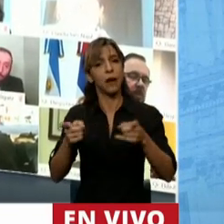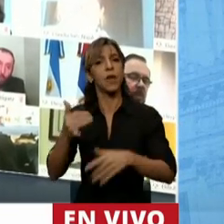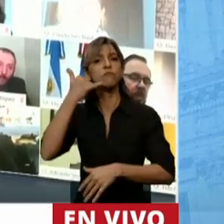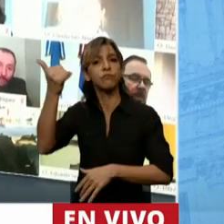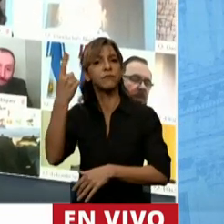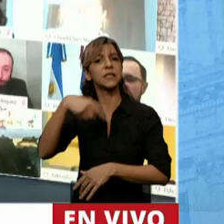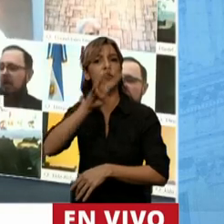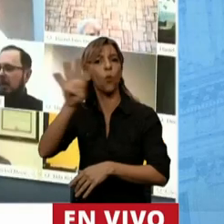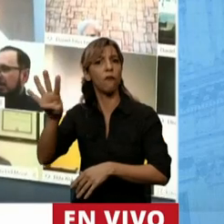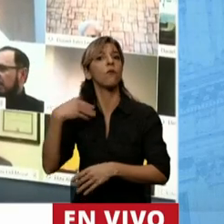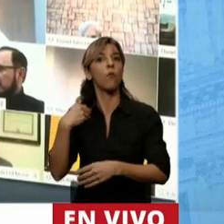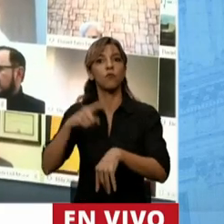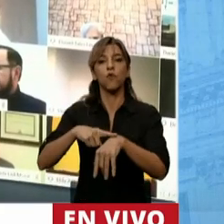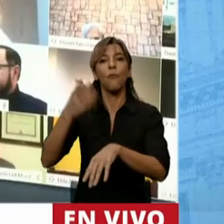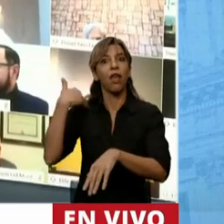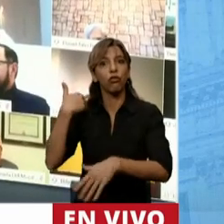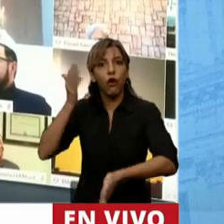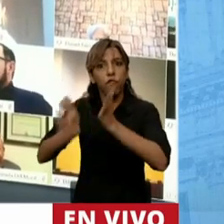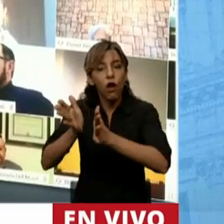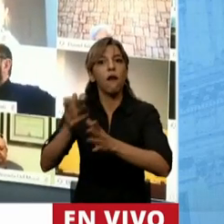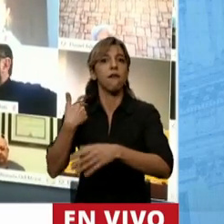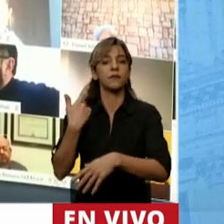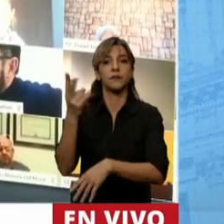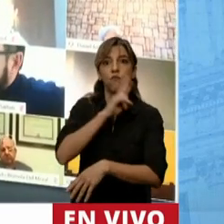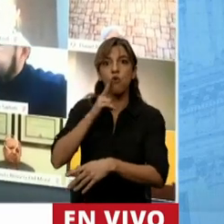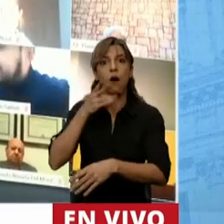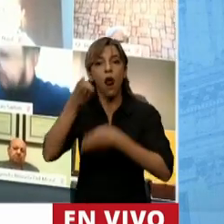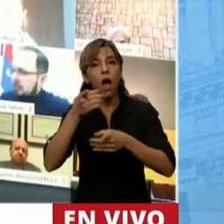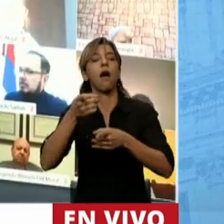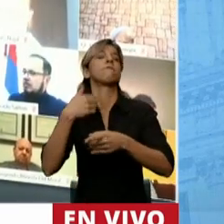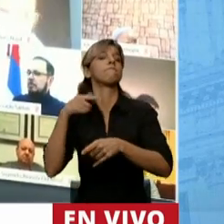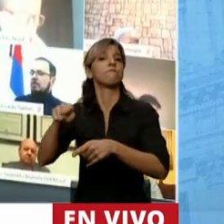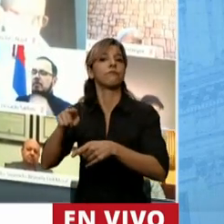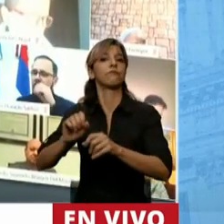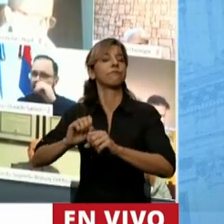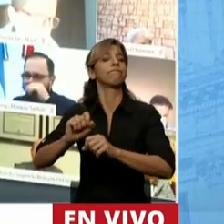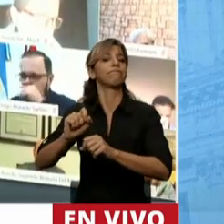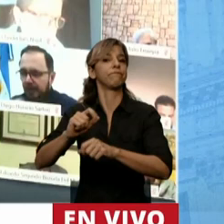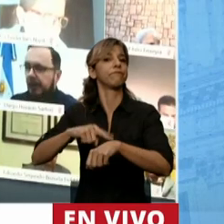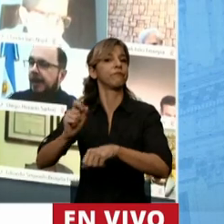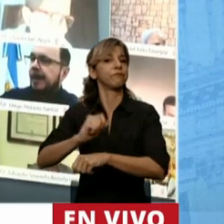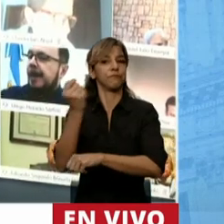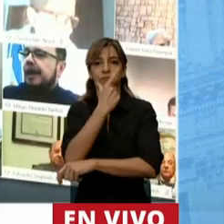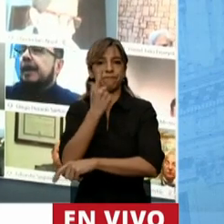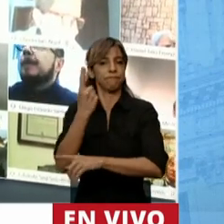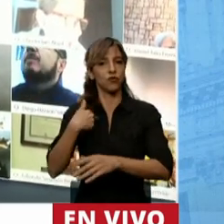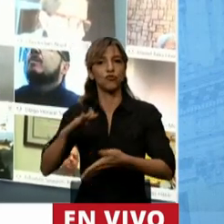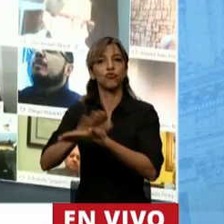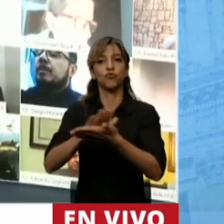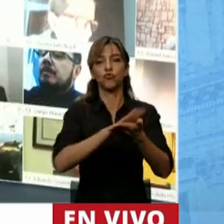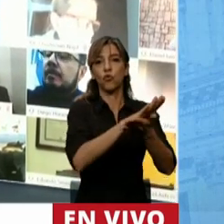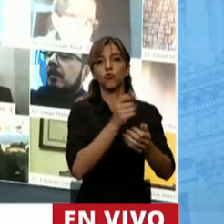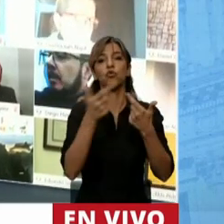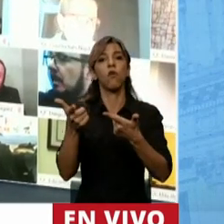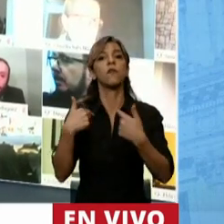contra la violencia por motivos de género creamos una plataforma de educación a distancia liberamos el uso de datos en los